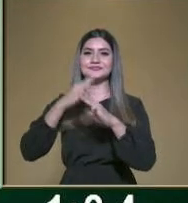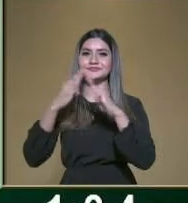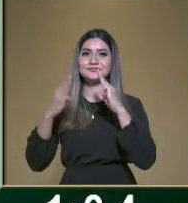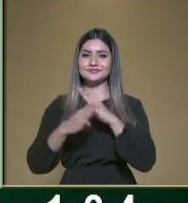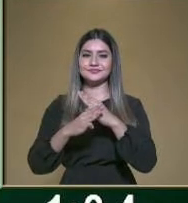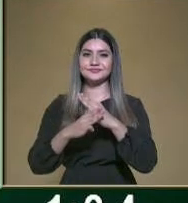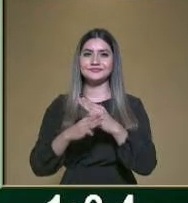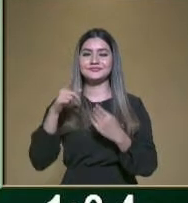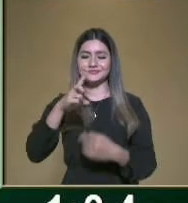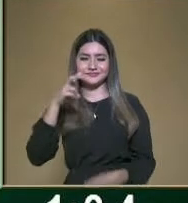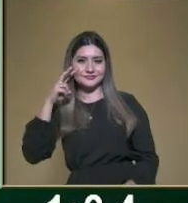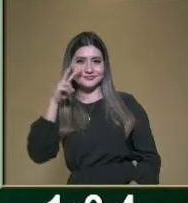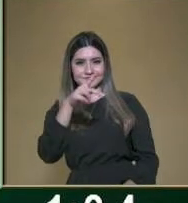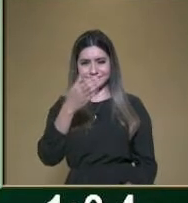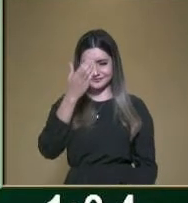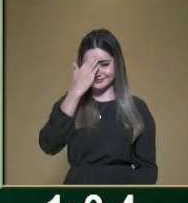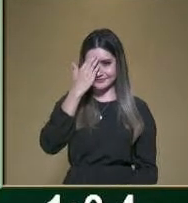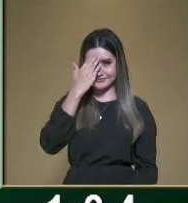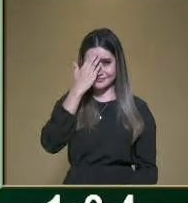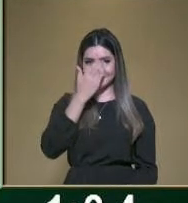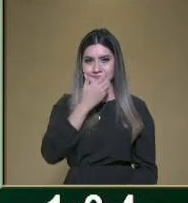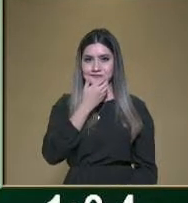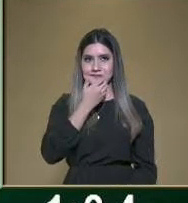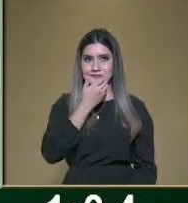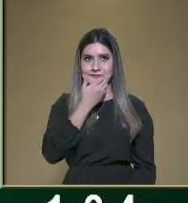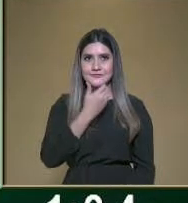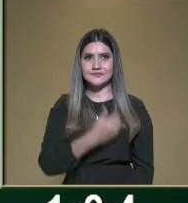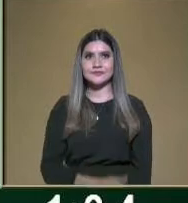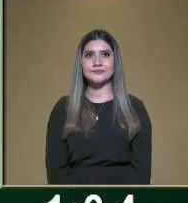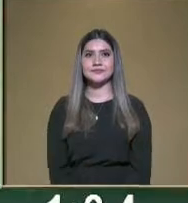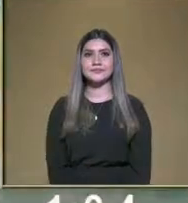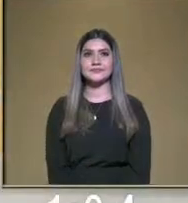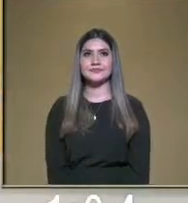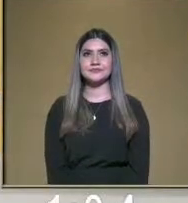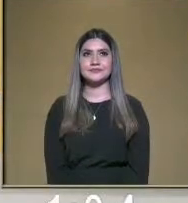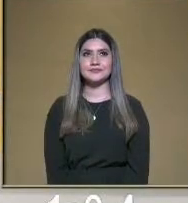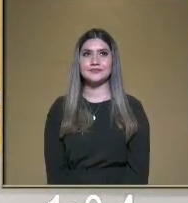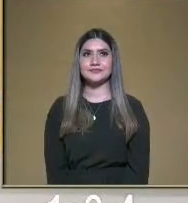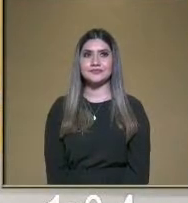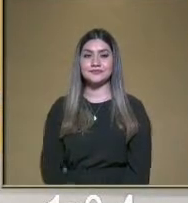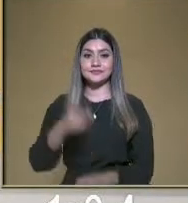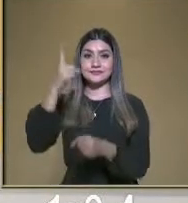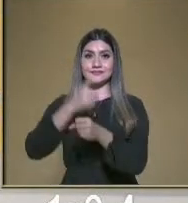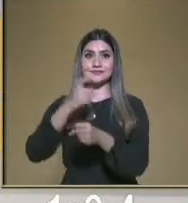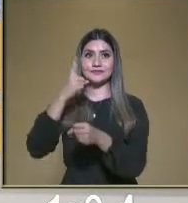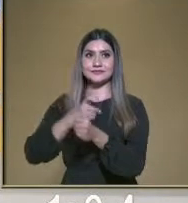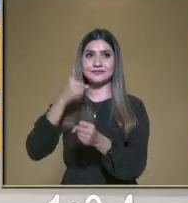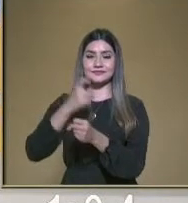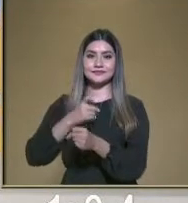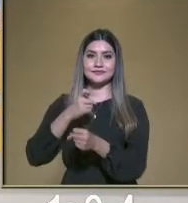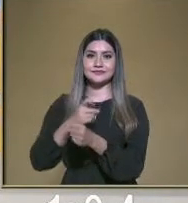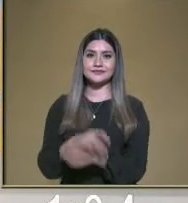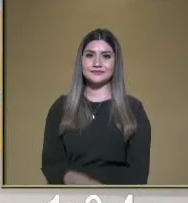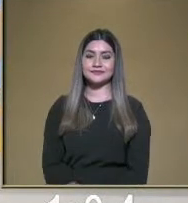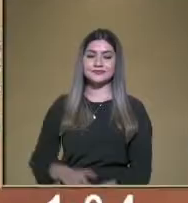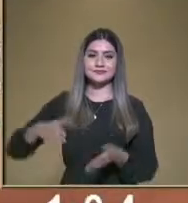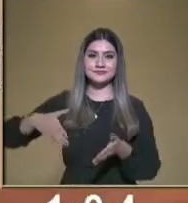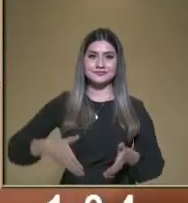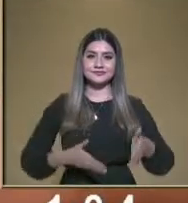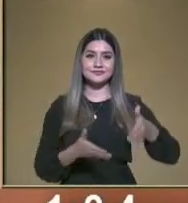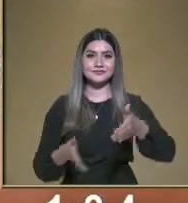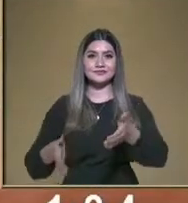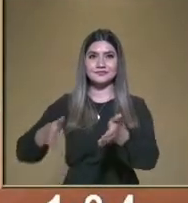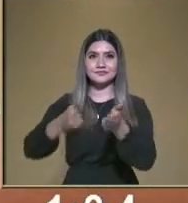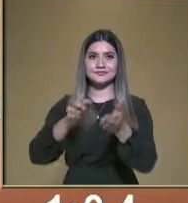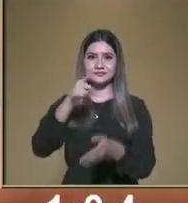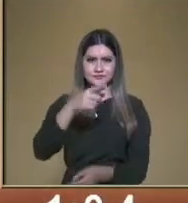físico para que vayan conociendo. Por ejemplo, tenemos aquí el Camino al Mictlán. ¿Verdad, niños, niñas? ¿Ya han